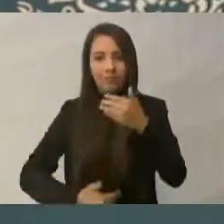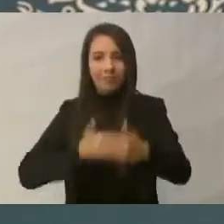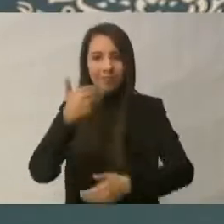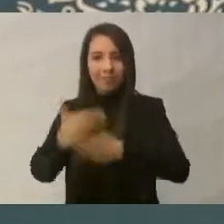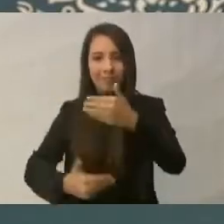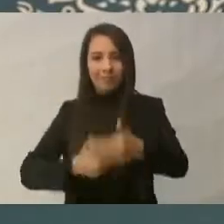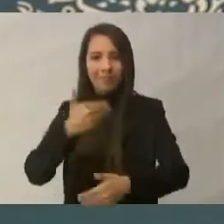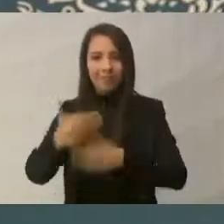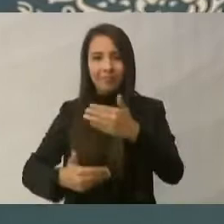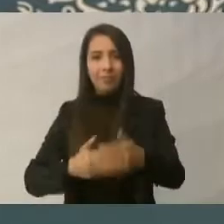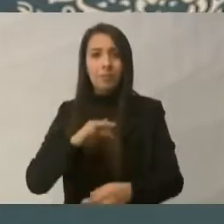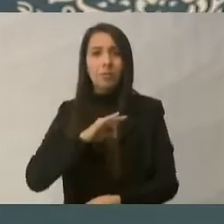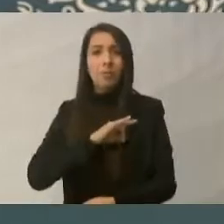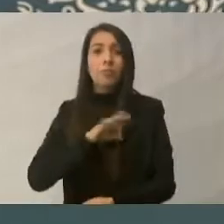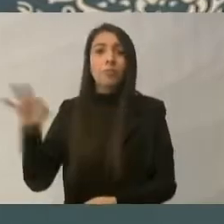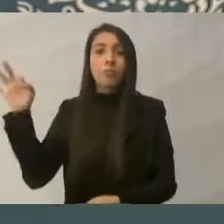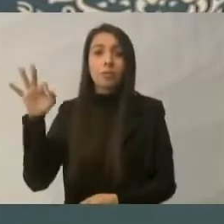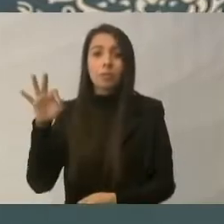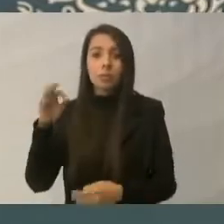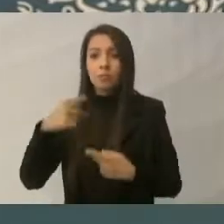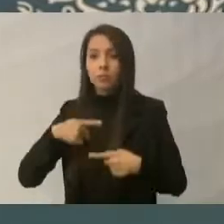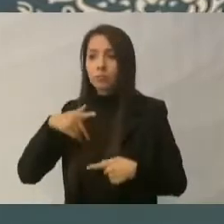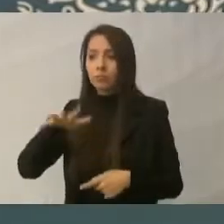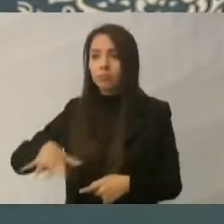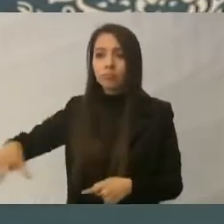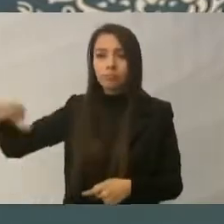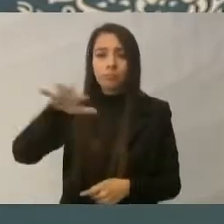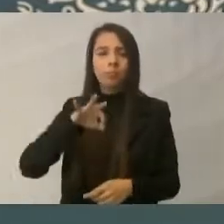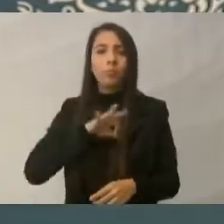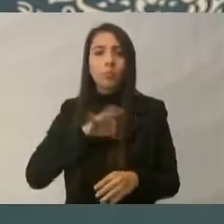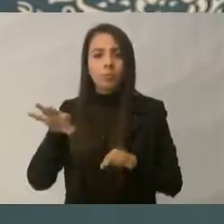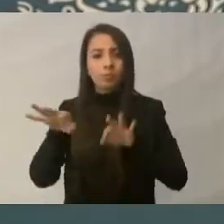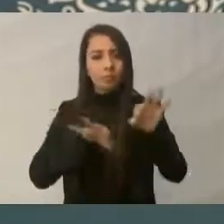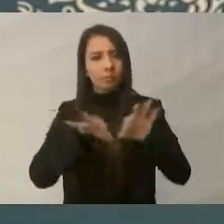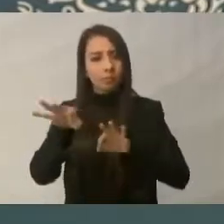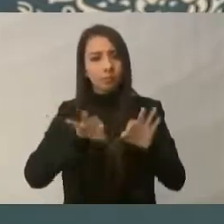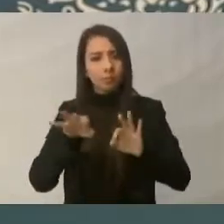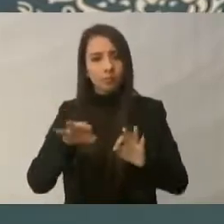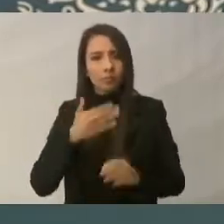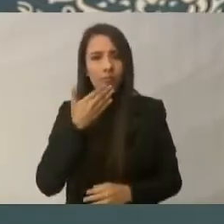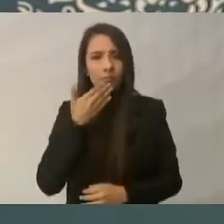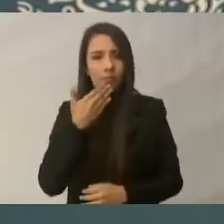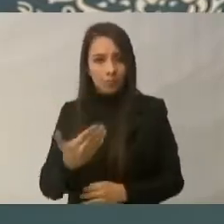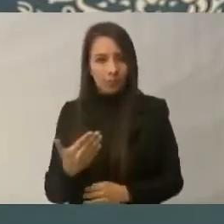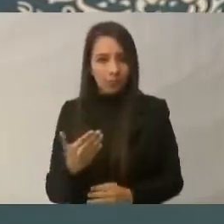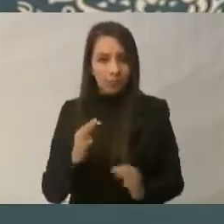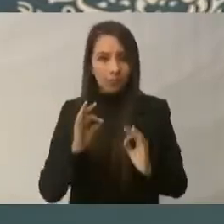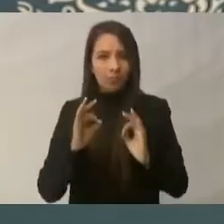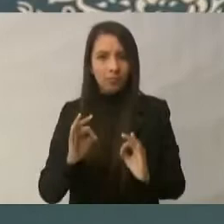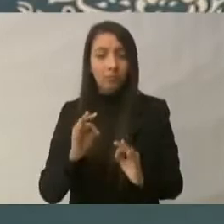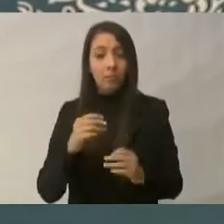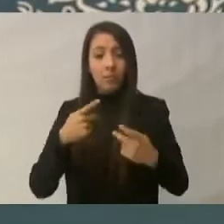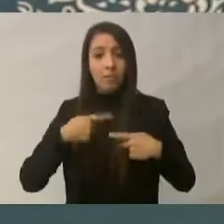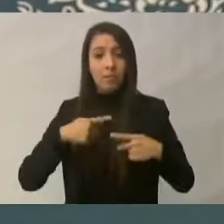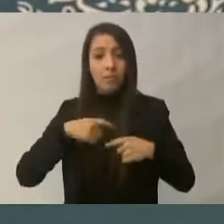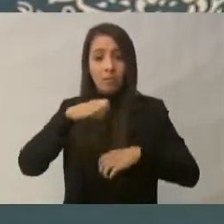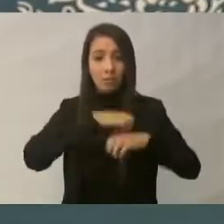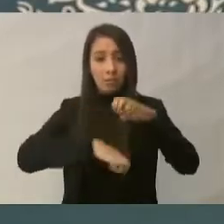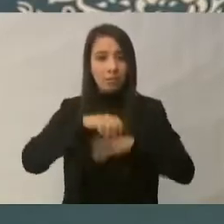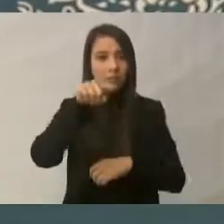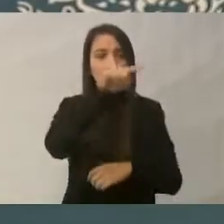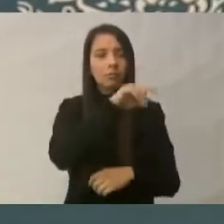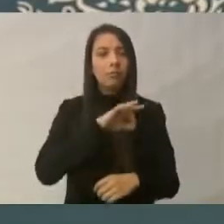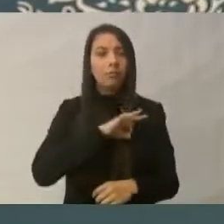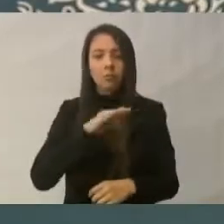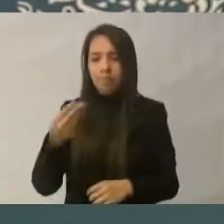en estas tierras trabajos dignos y los empresarios los estímulos para establecer sus negocios.